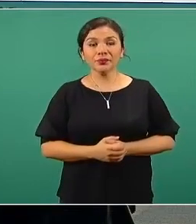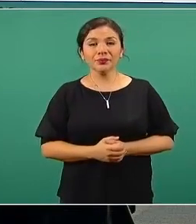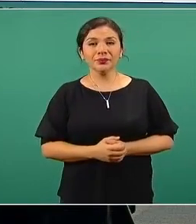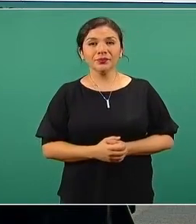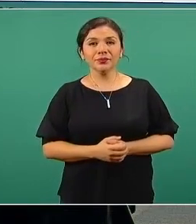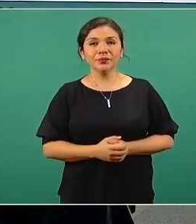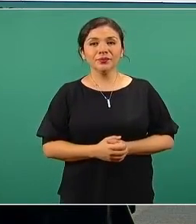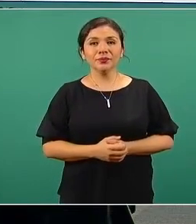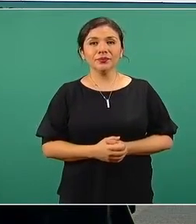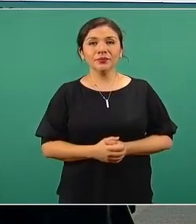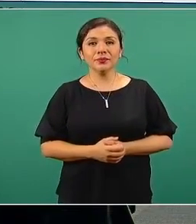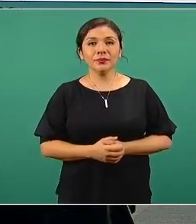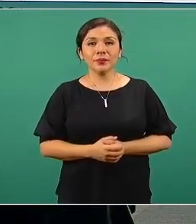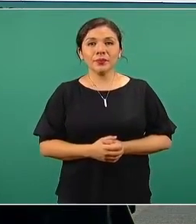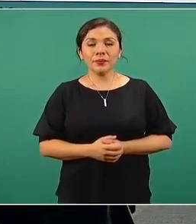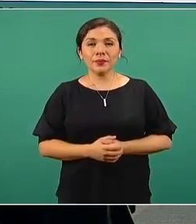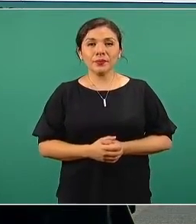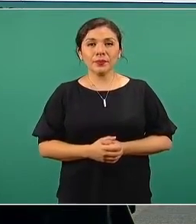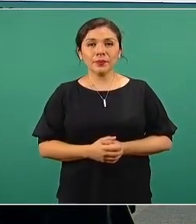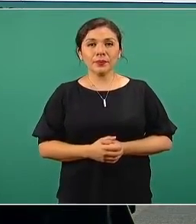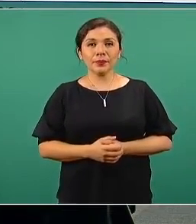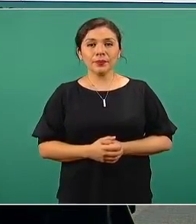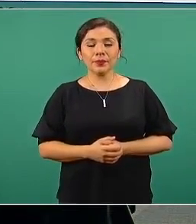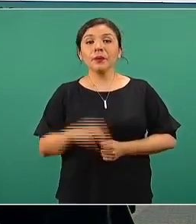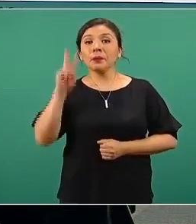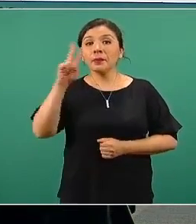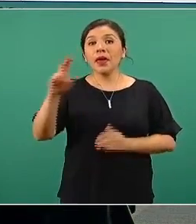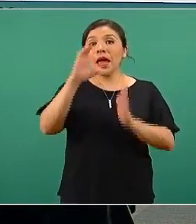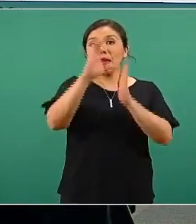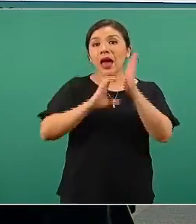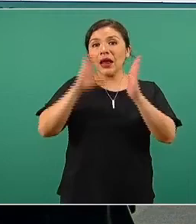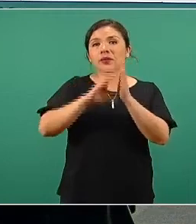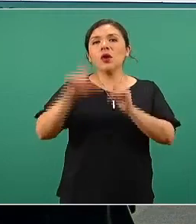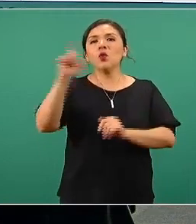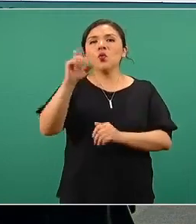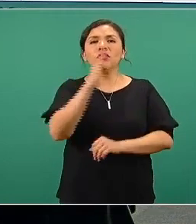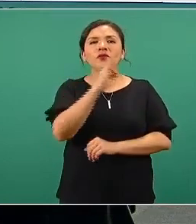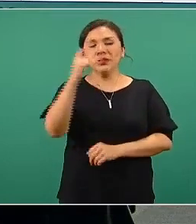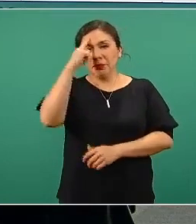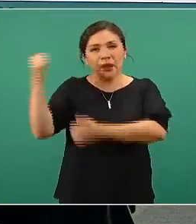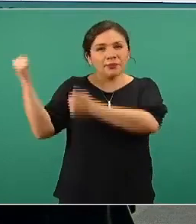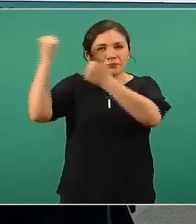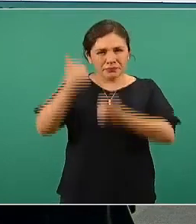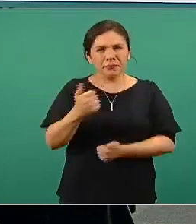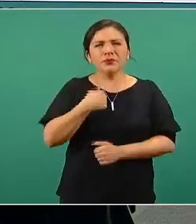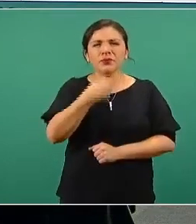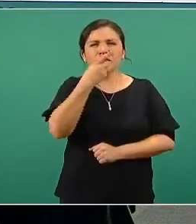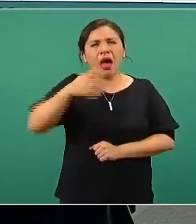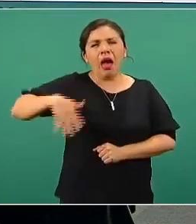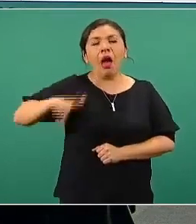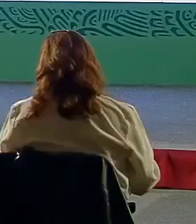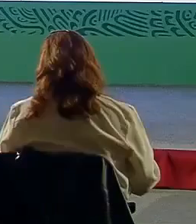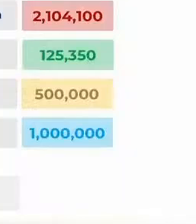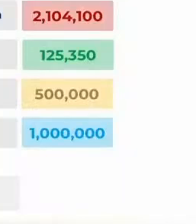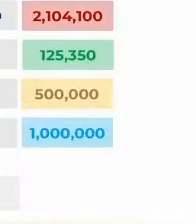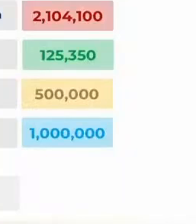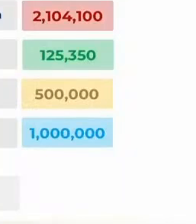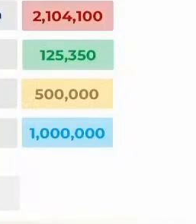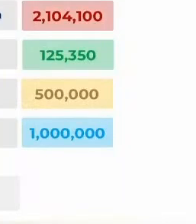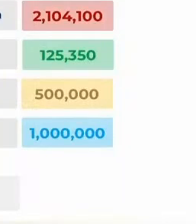para dar lugar a los videos. Este es el calendario de distribución. Ya habíamos dicho, el lunes recibimos